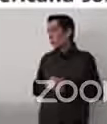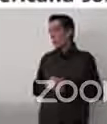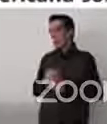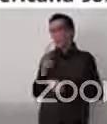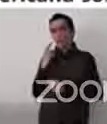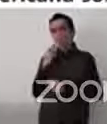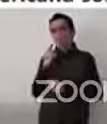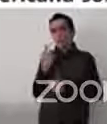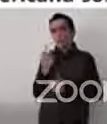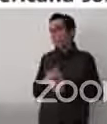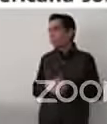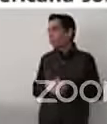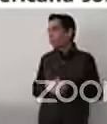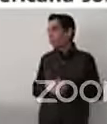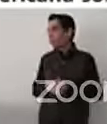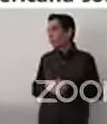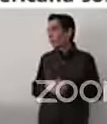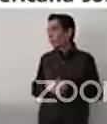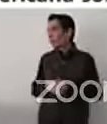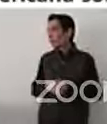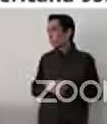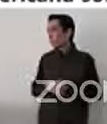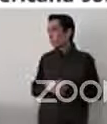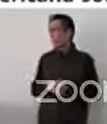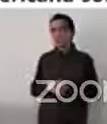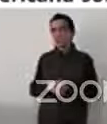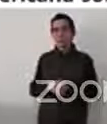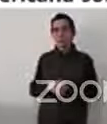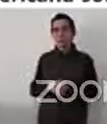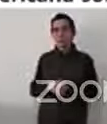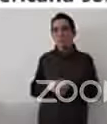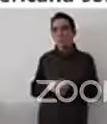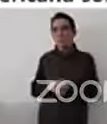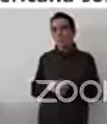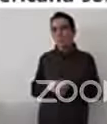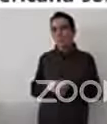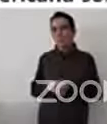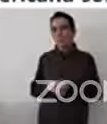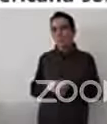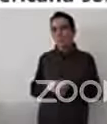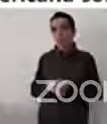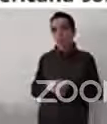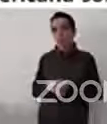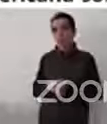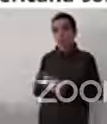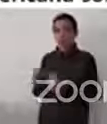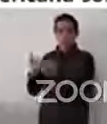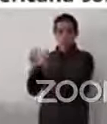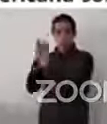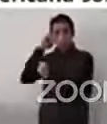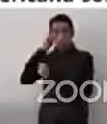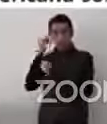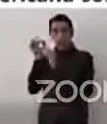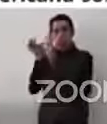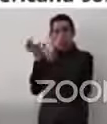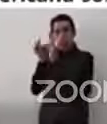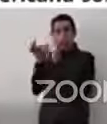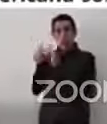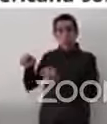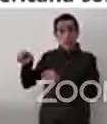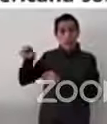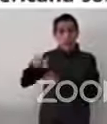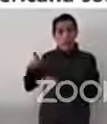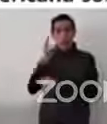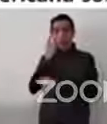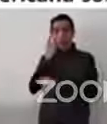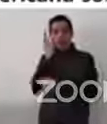La misión le dio el espacio y lo registró como parte de la misión y empezaban a hablar desde la silla de Antiguo Barbúa. Y generó todo